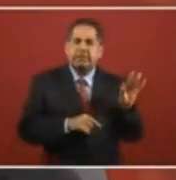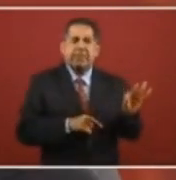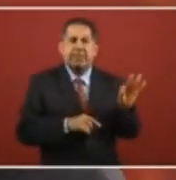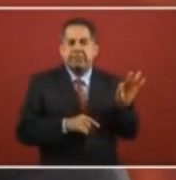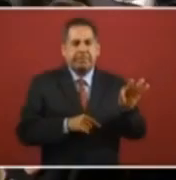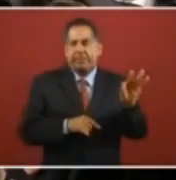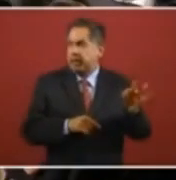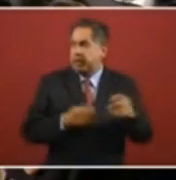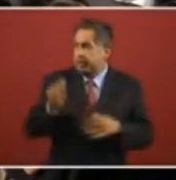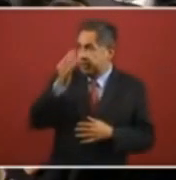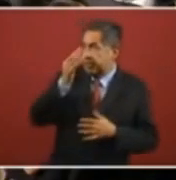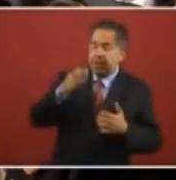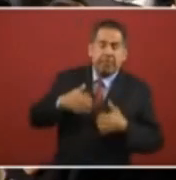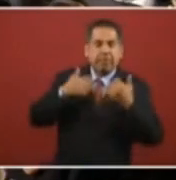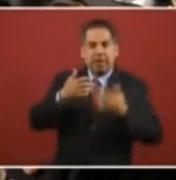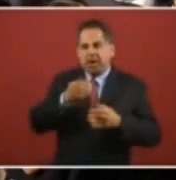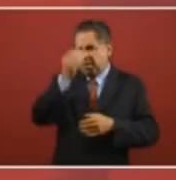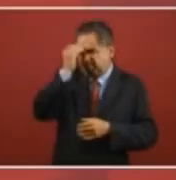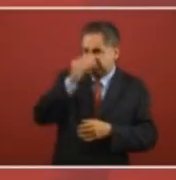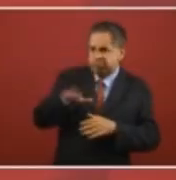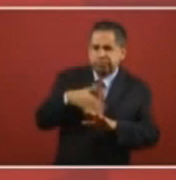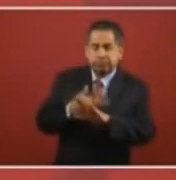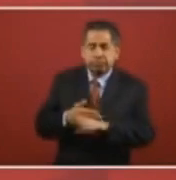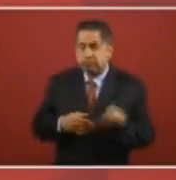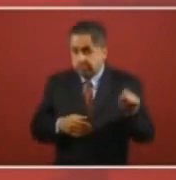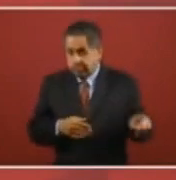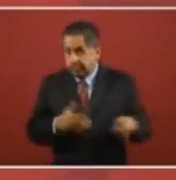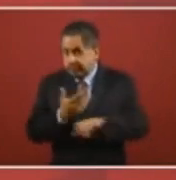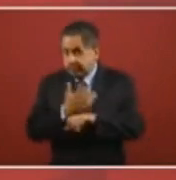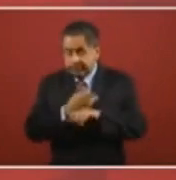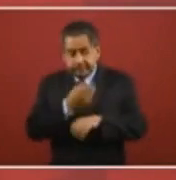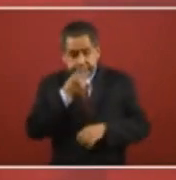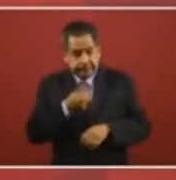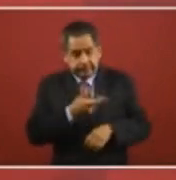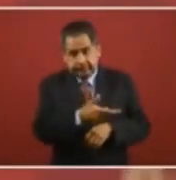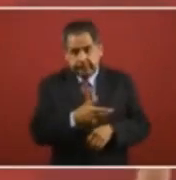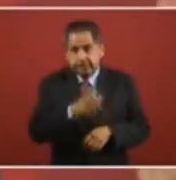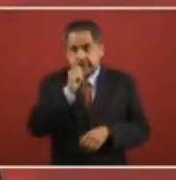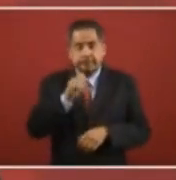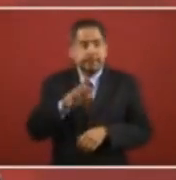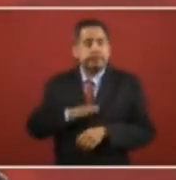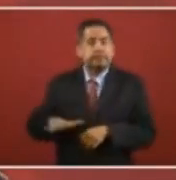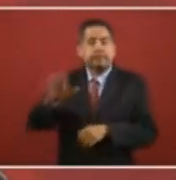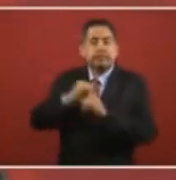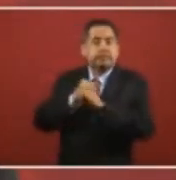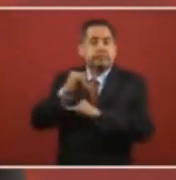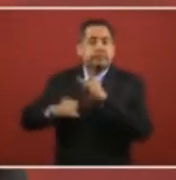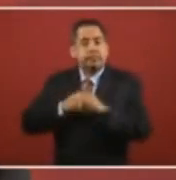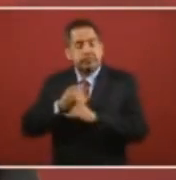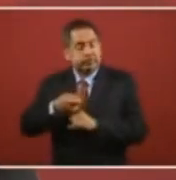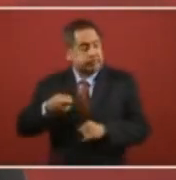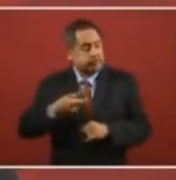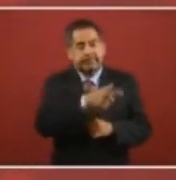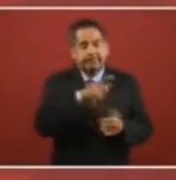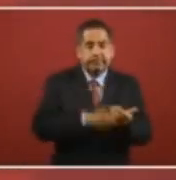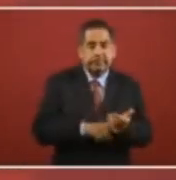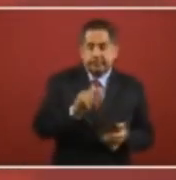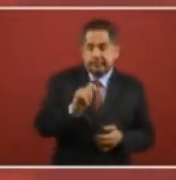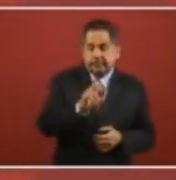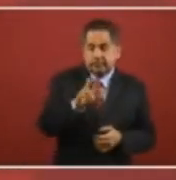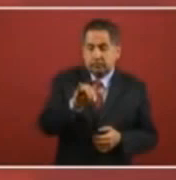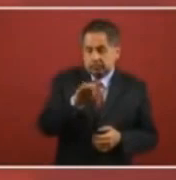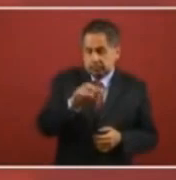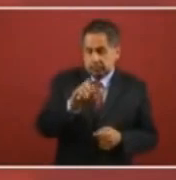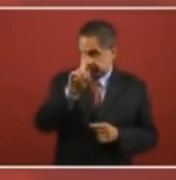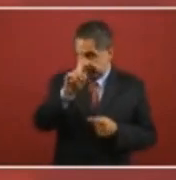consideramos nosotros terroristas, pero también ya Estados Unidos, pero también ya logramos que toda la comunidad internacional. Ese es